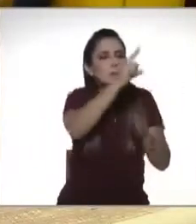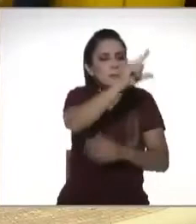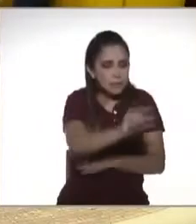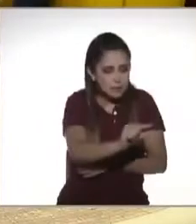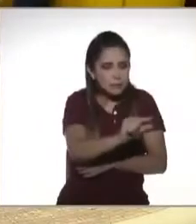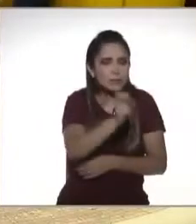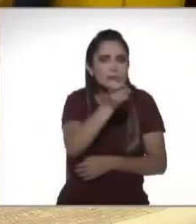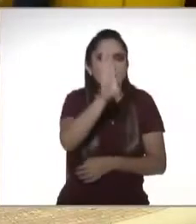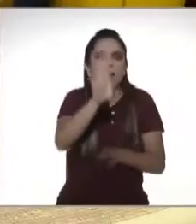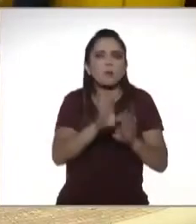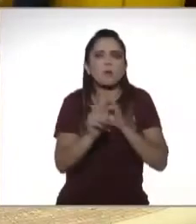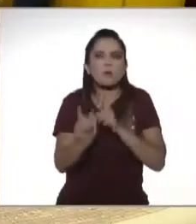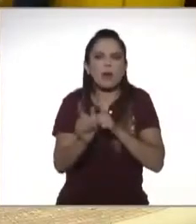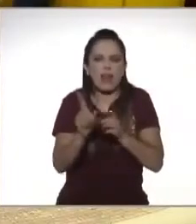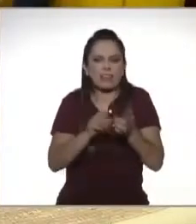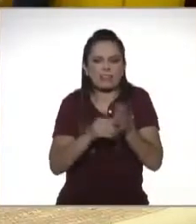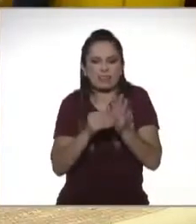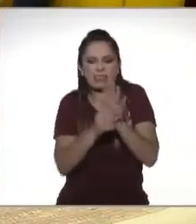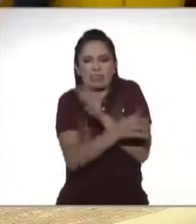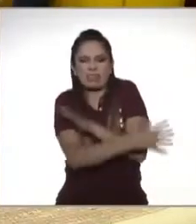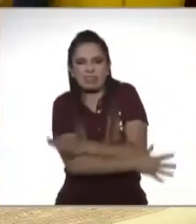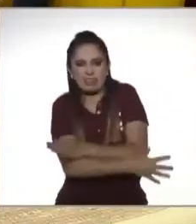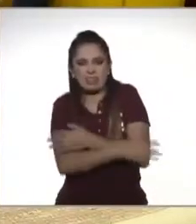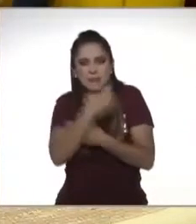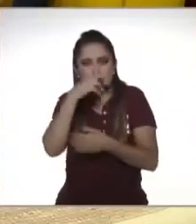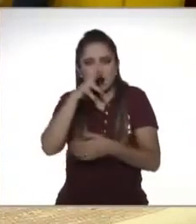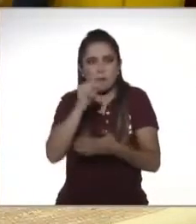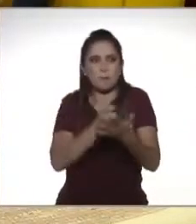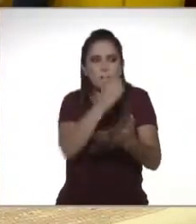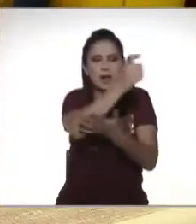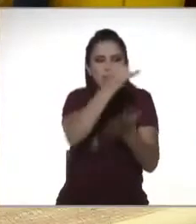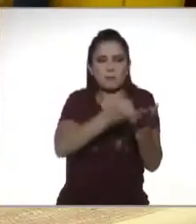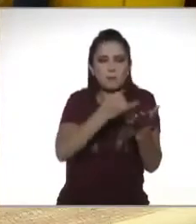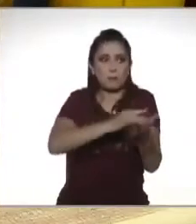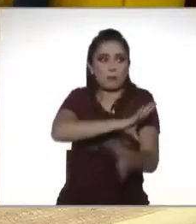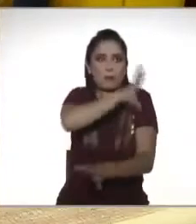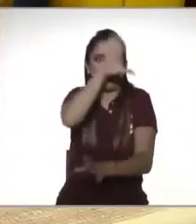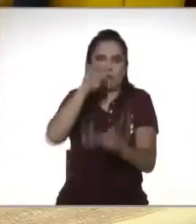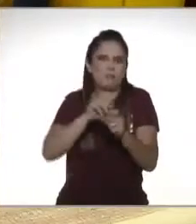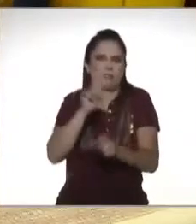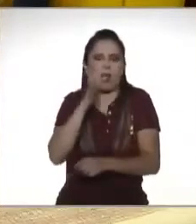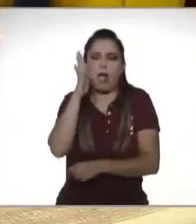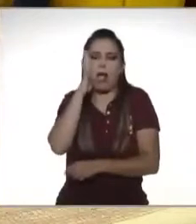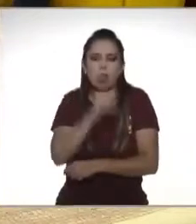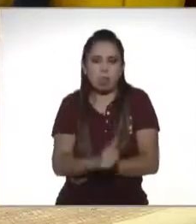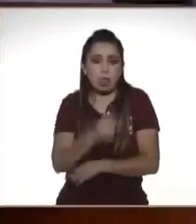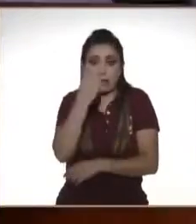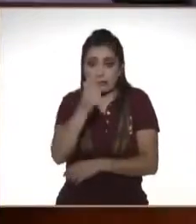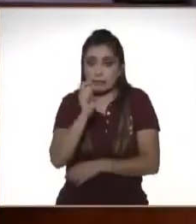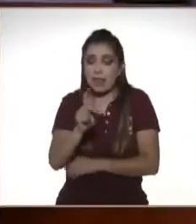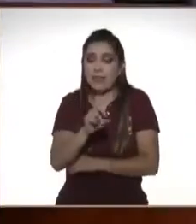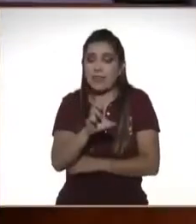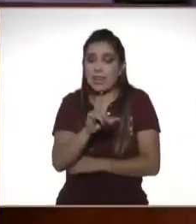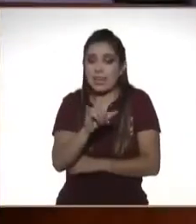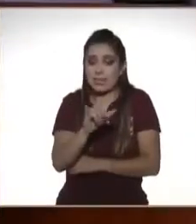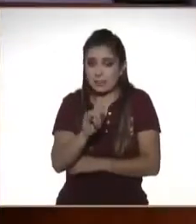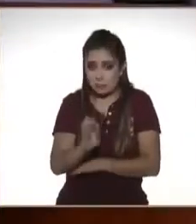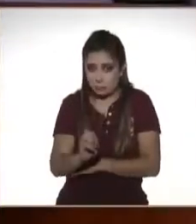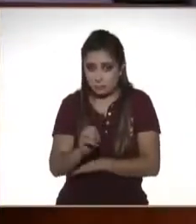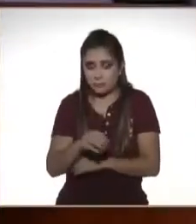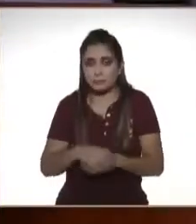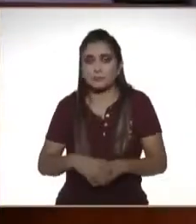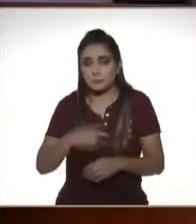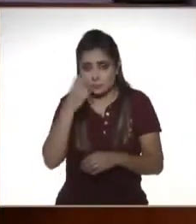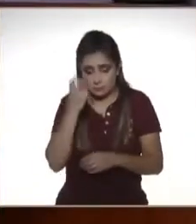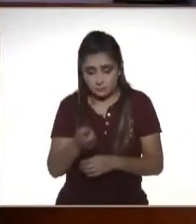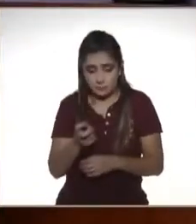burlar al fisco burlar su obligación contributiva que tiene y eso representa un delito cuando hablamos de